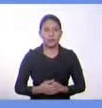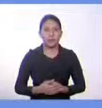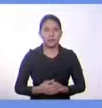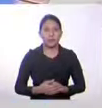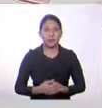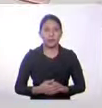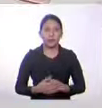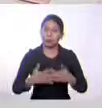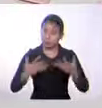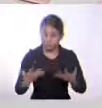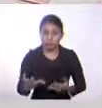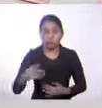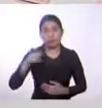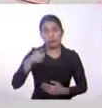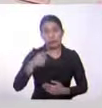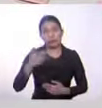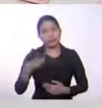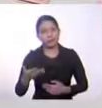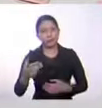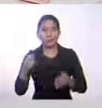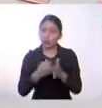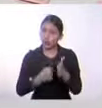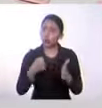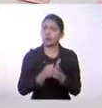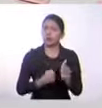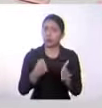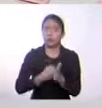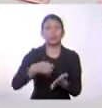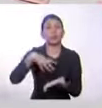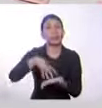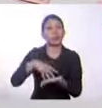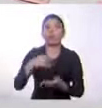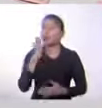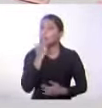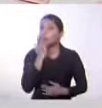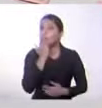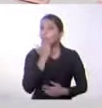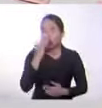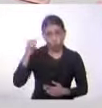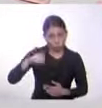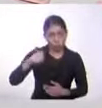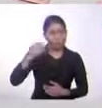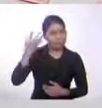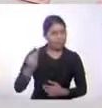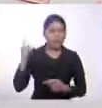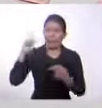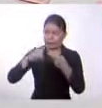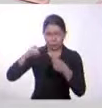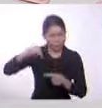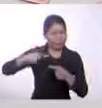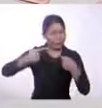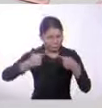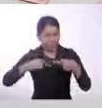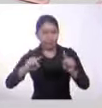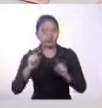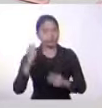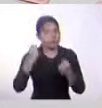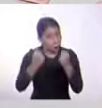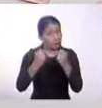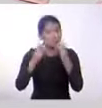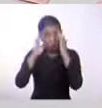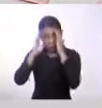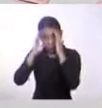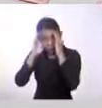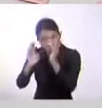Bueno, y estas son las luchas que tienen los pueblos indígenas hoy en día. Es importante escucharlos, es importante